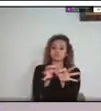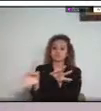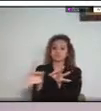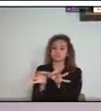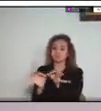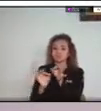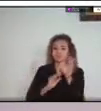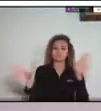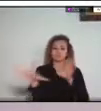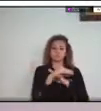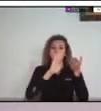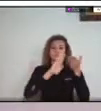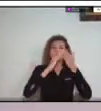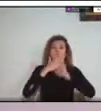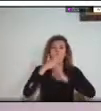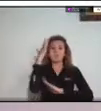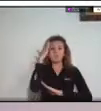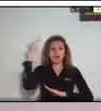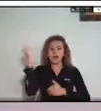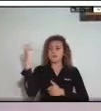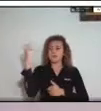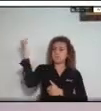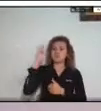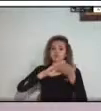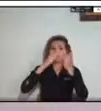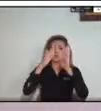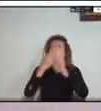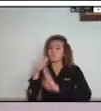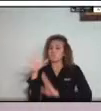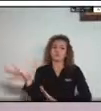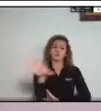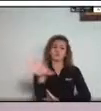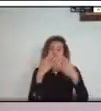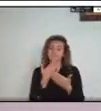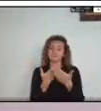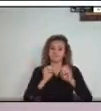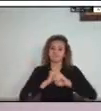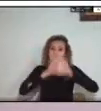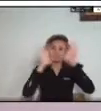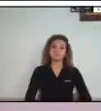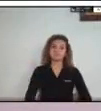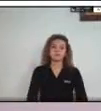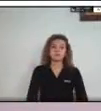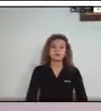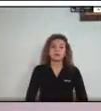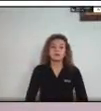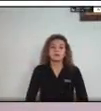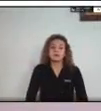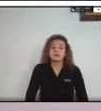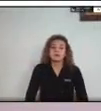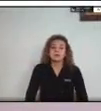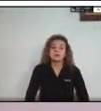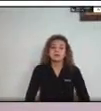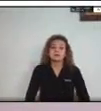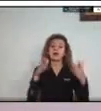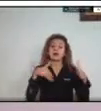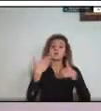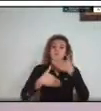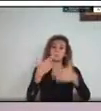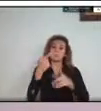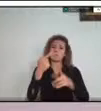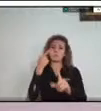y comunidad en general. Recordemos que el objetivo de esta conferencia es promover el intercambio de investigaciones, metodologías y